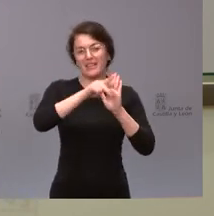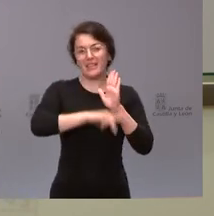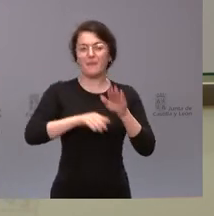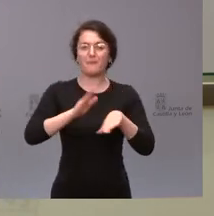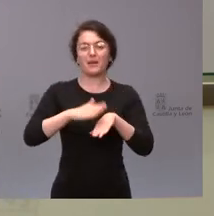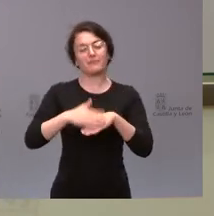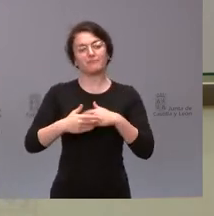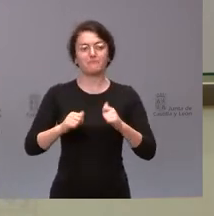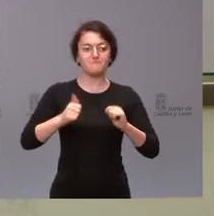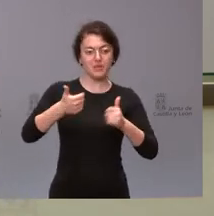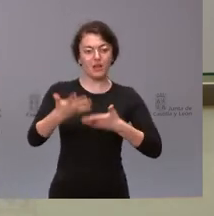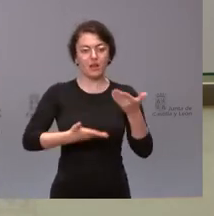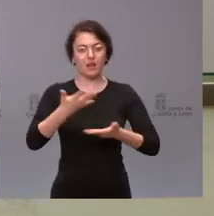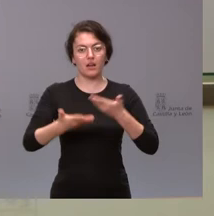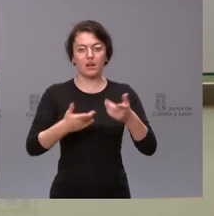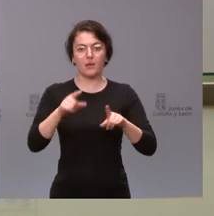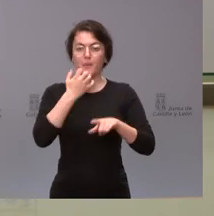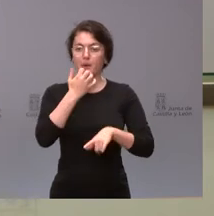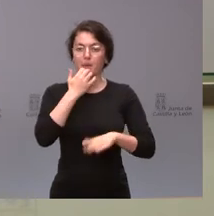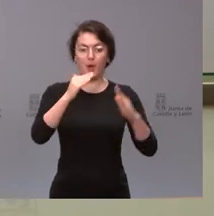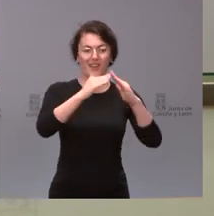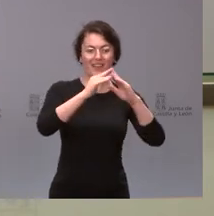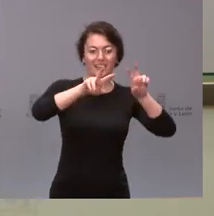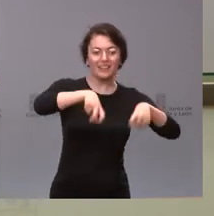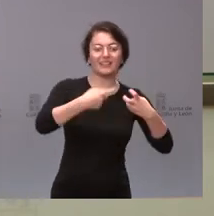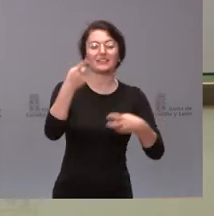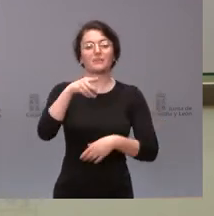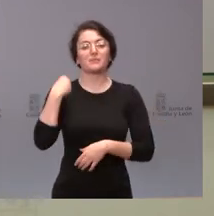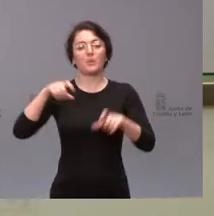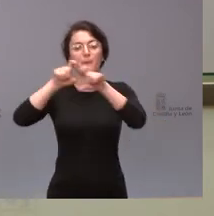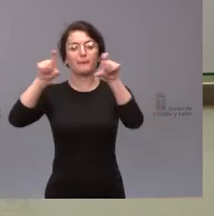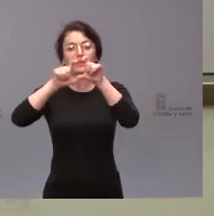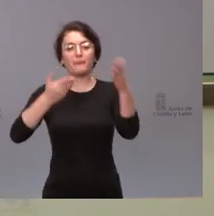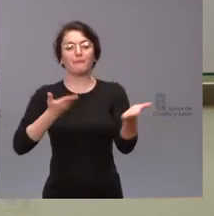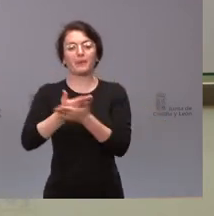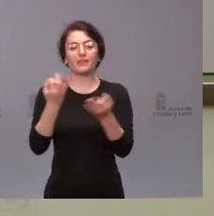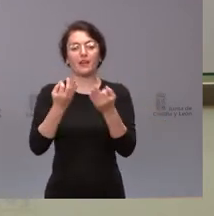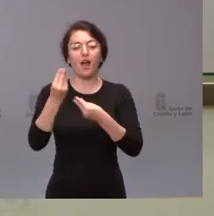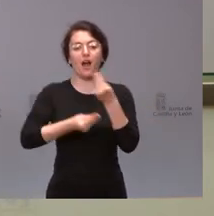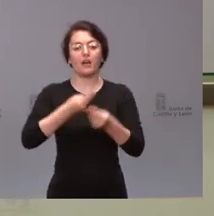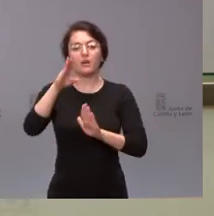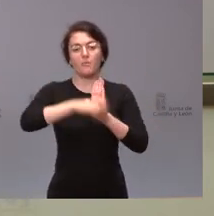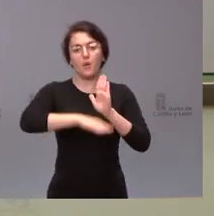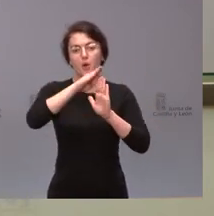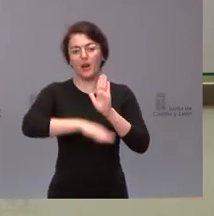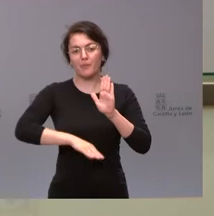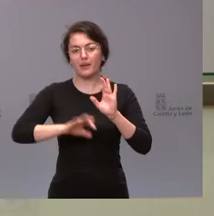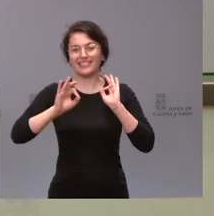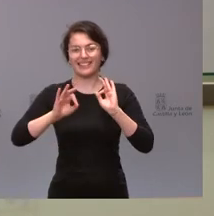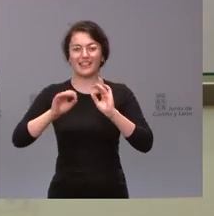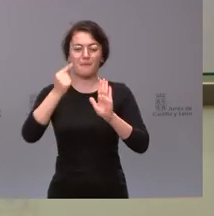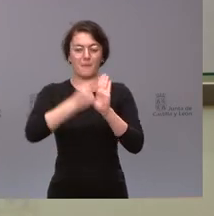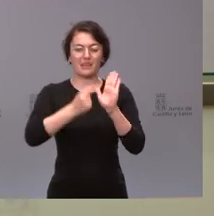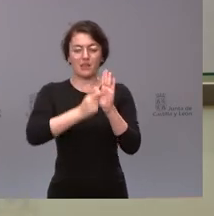viviendas, y, por otra parte, por parte de los empresarios pedían que se desarrollara el programa de medidas frente a la crisis